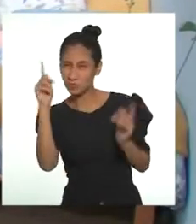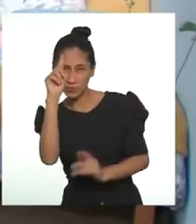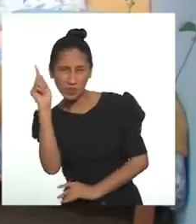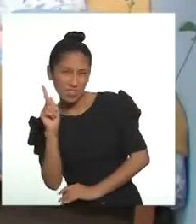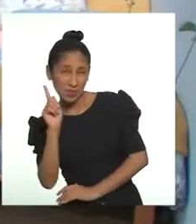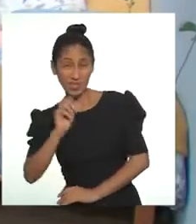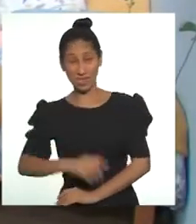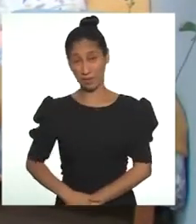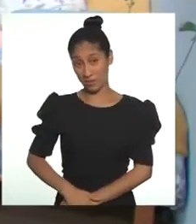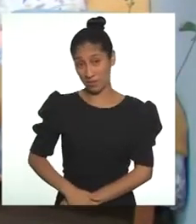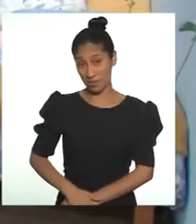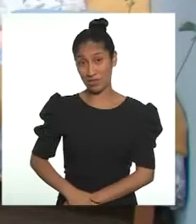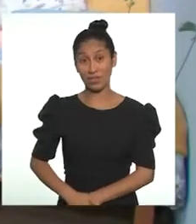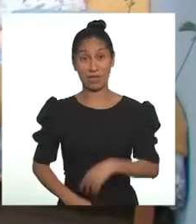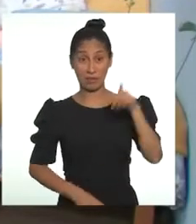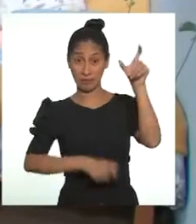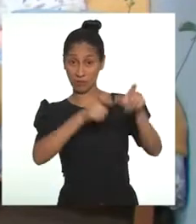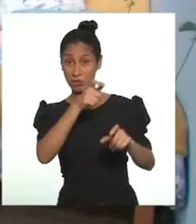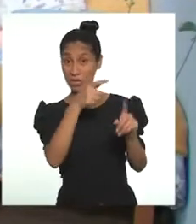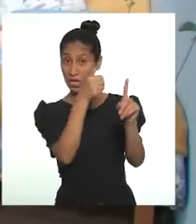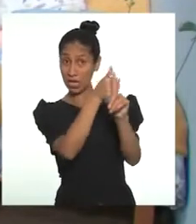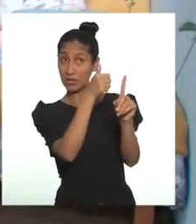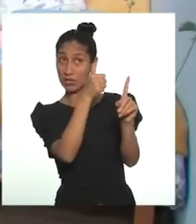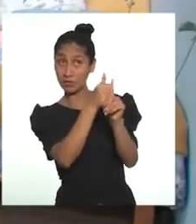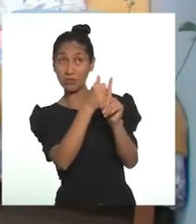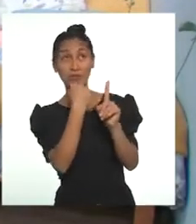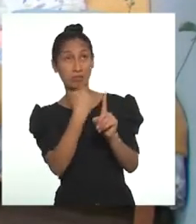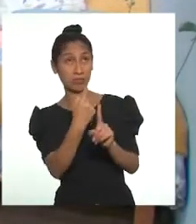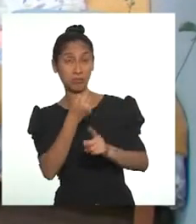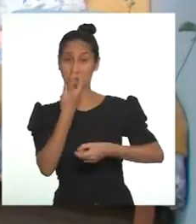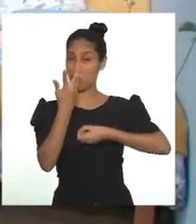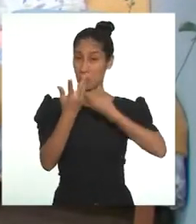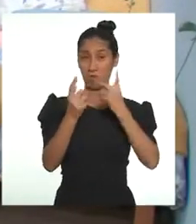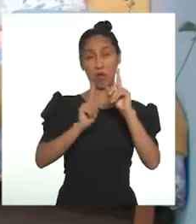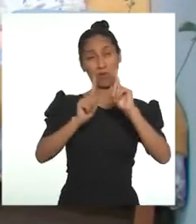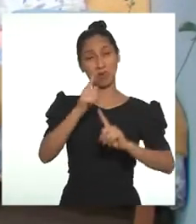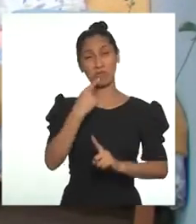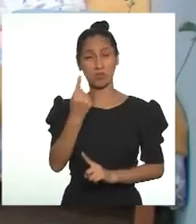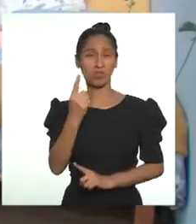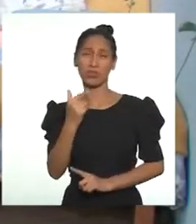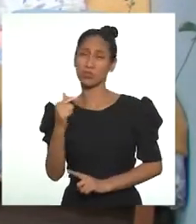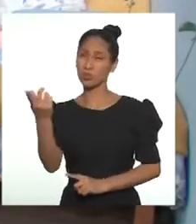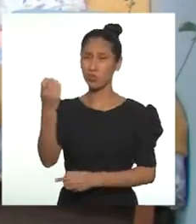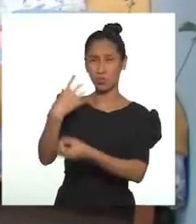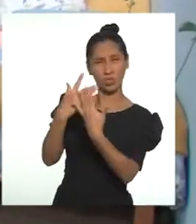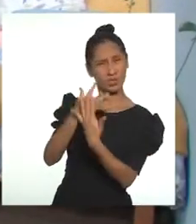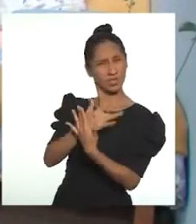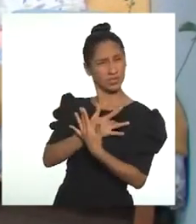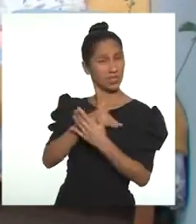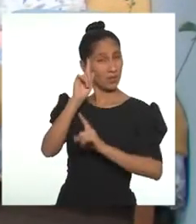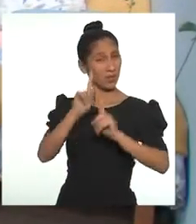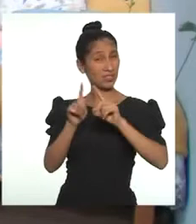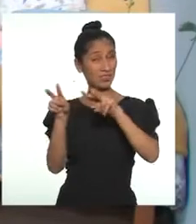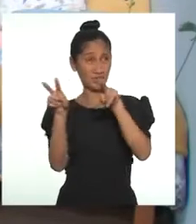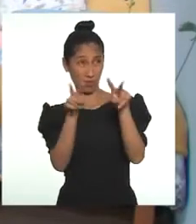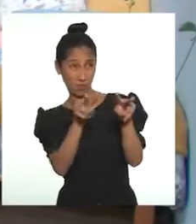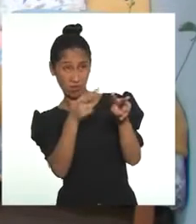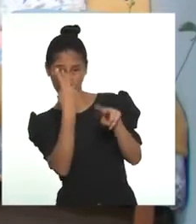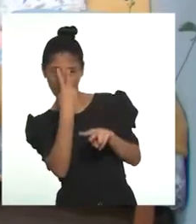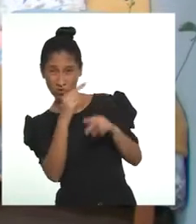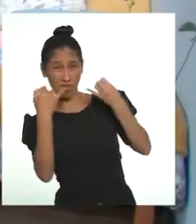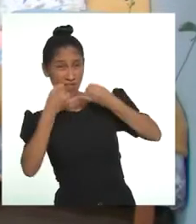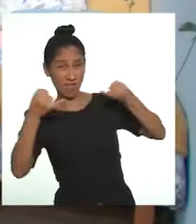si las personas en serio son como dicen ser. Una se puede sentir un poco mal porque en Internet se muestran estilos de vida y